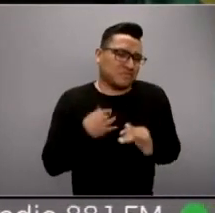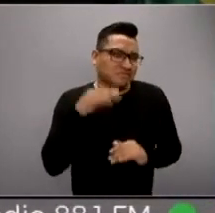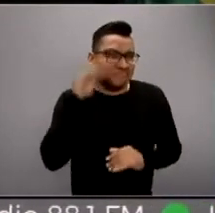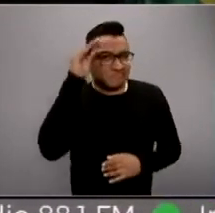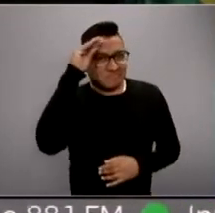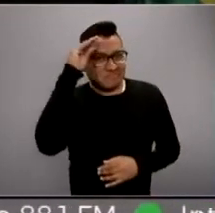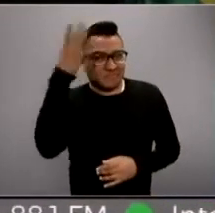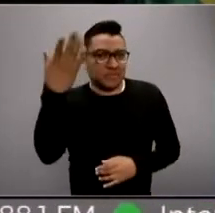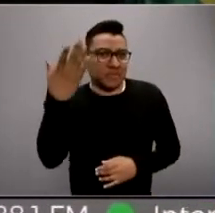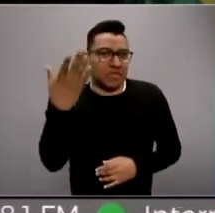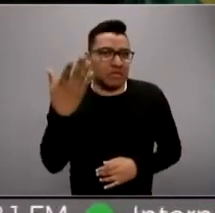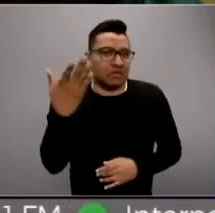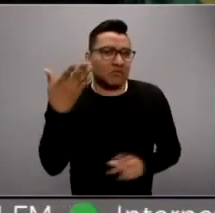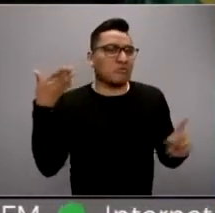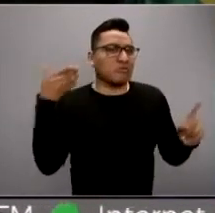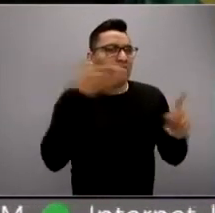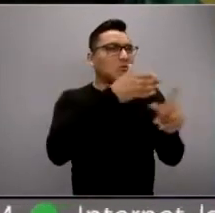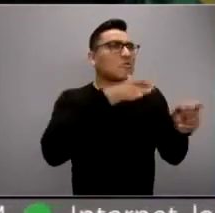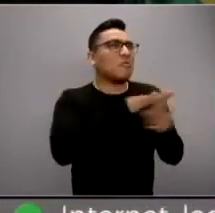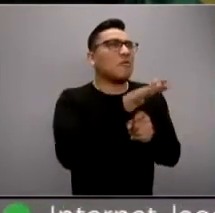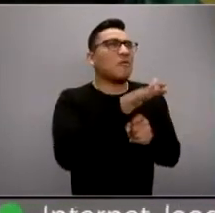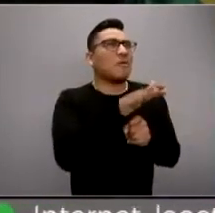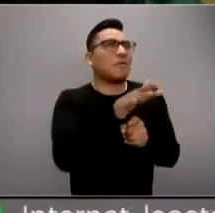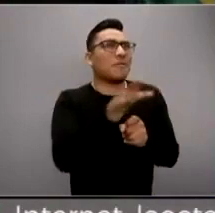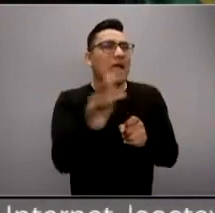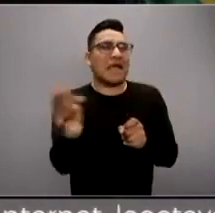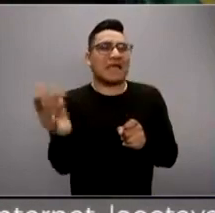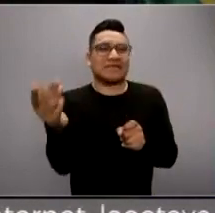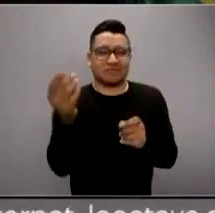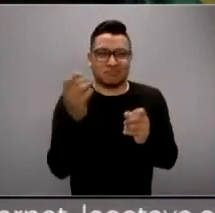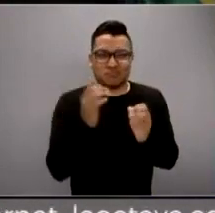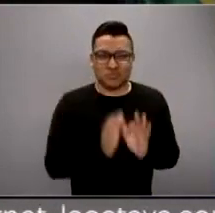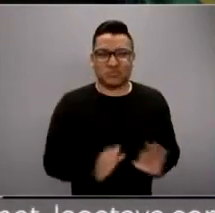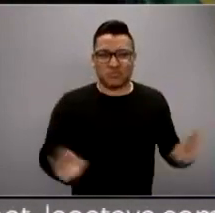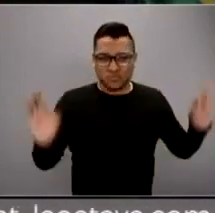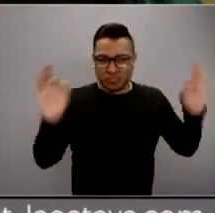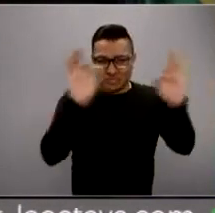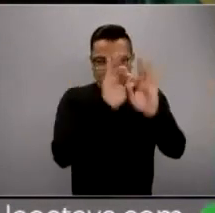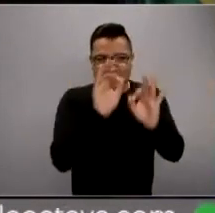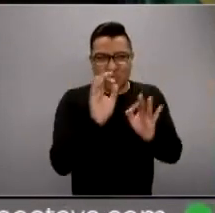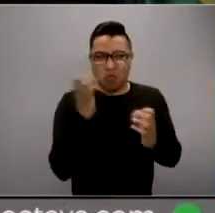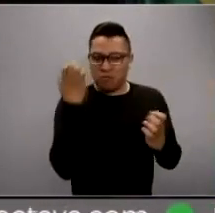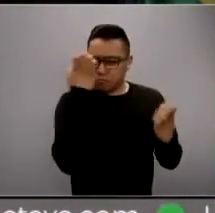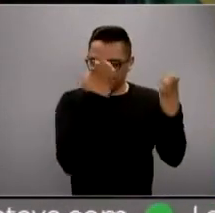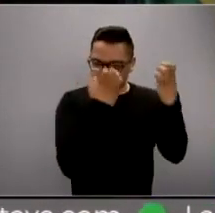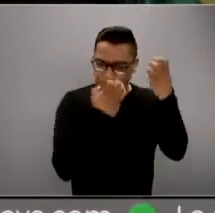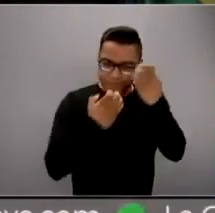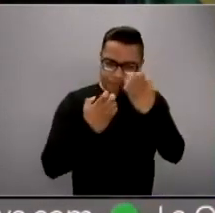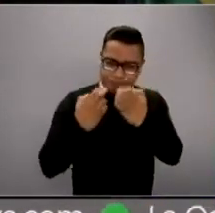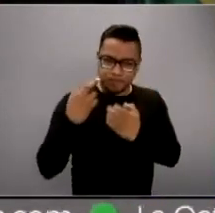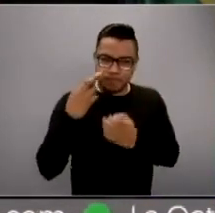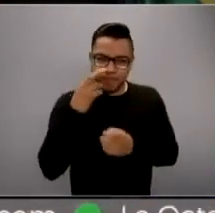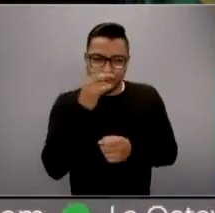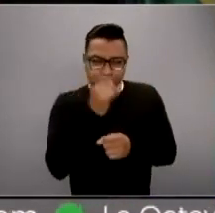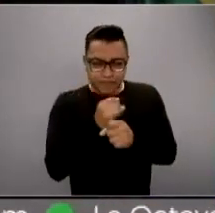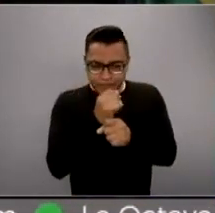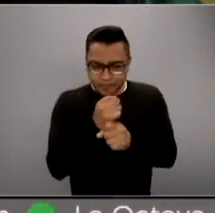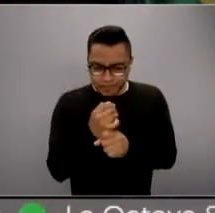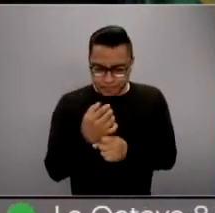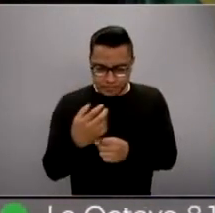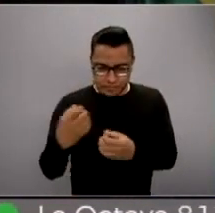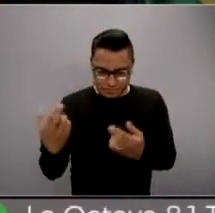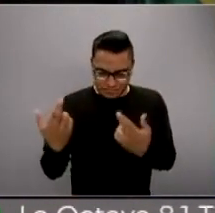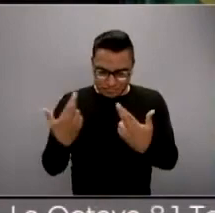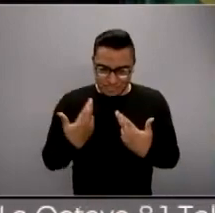yo abogo hacia el poder de análisis que nos están regalando. Además, porque yo creo que, a ver, si de verdad nos estuvieran